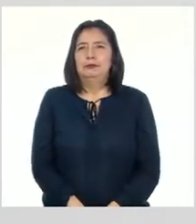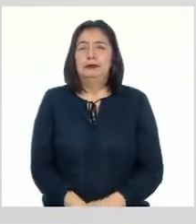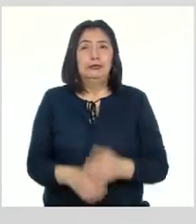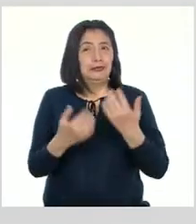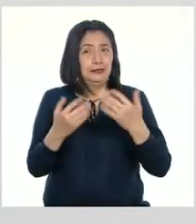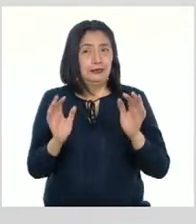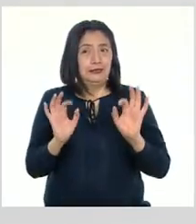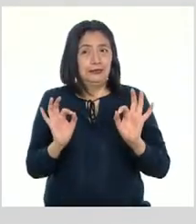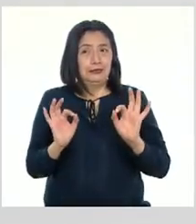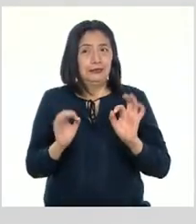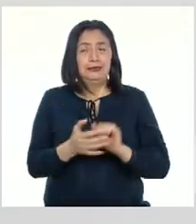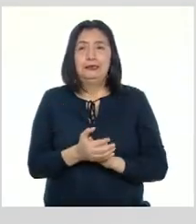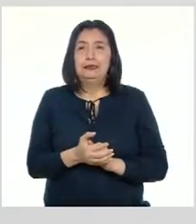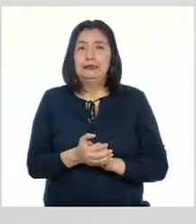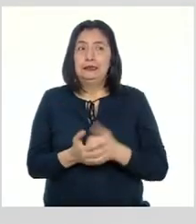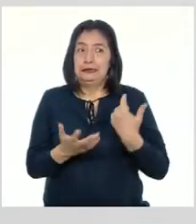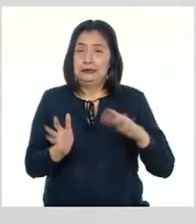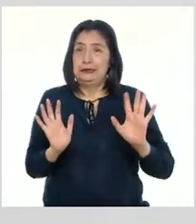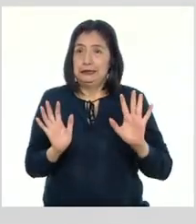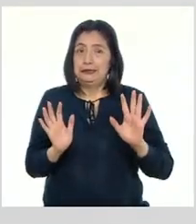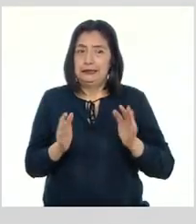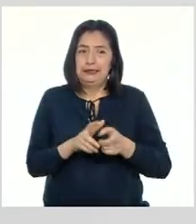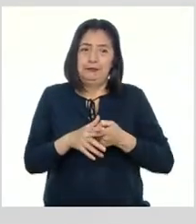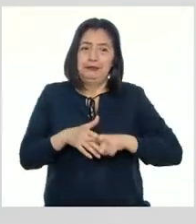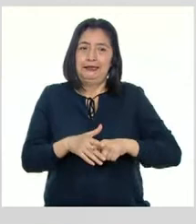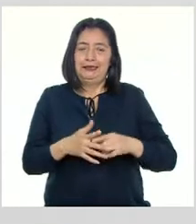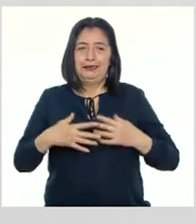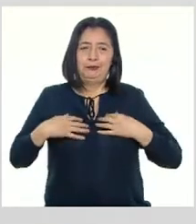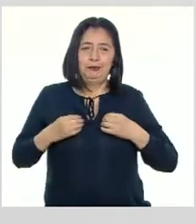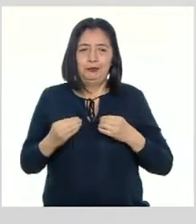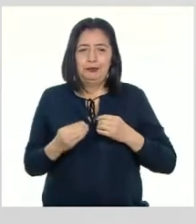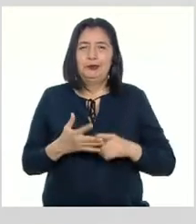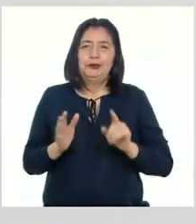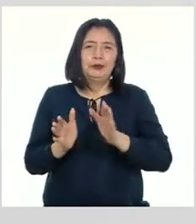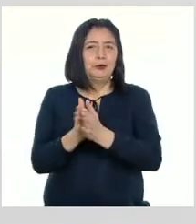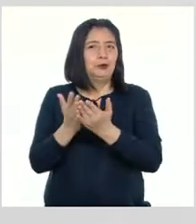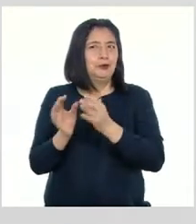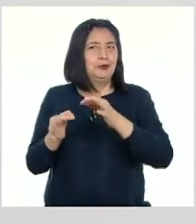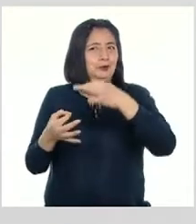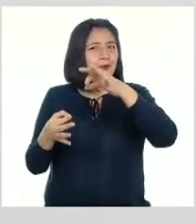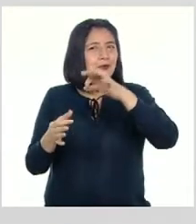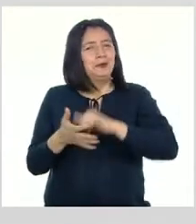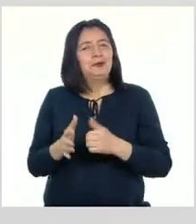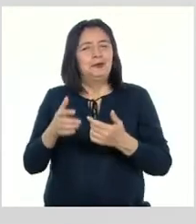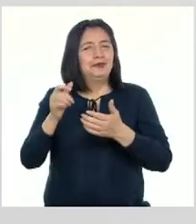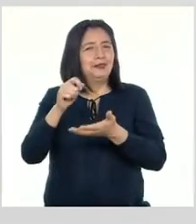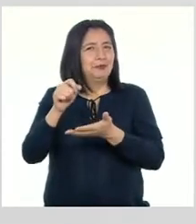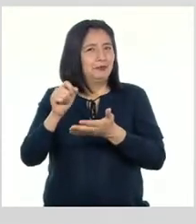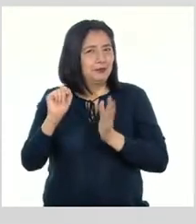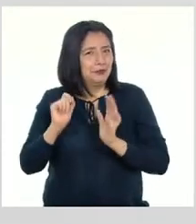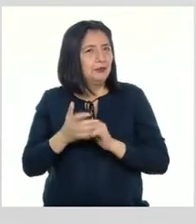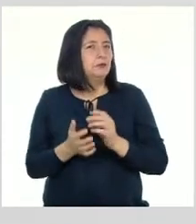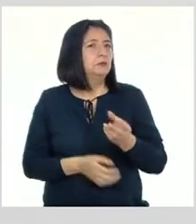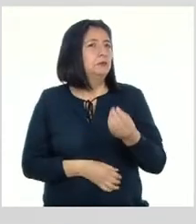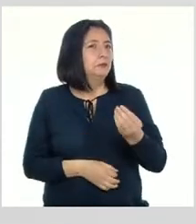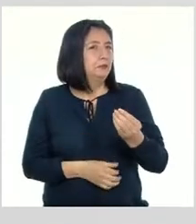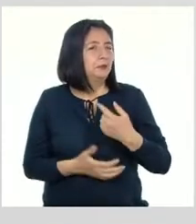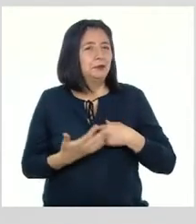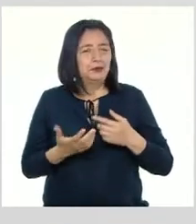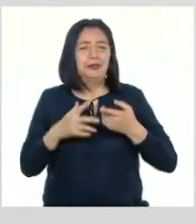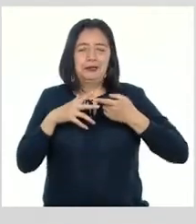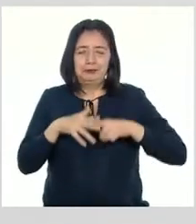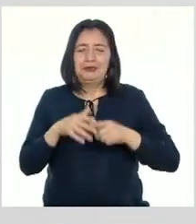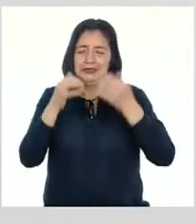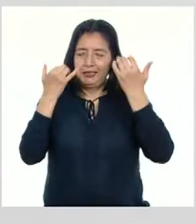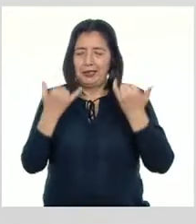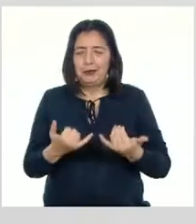Ahora sí Ya encendimos los motores Así que tengan a la mano sus cuadernos, sus hojas de papel, su lápiz o lapicero Porque nuestra actividad